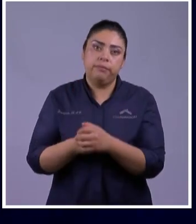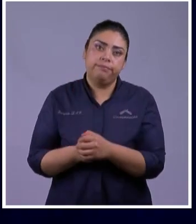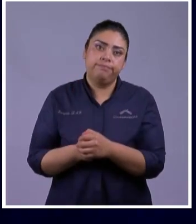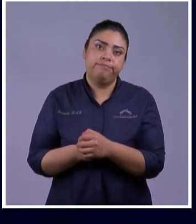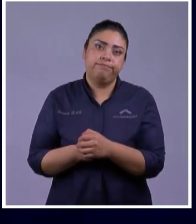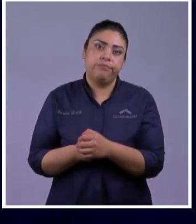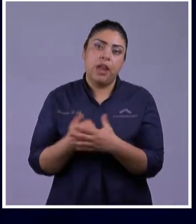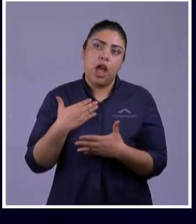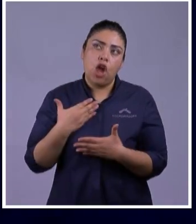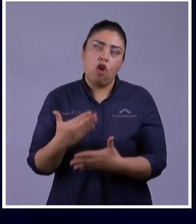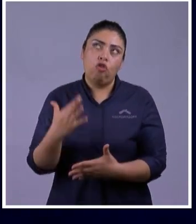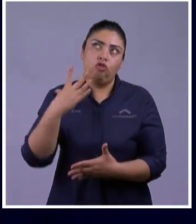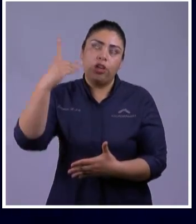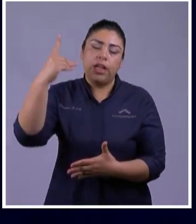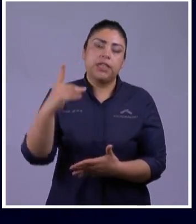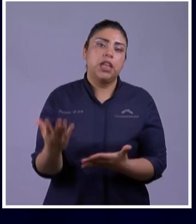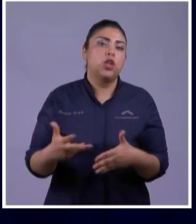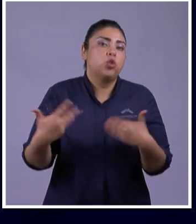Que Ha Sido Dios